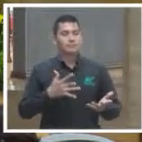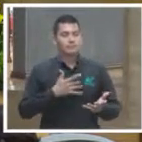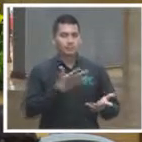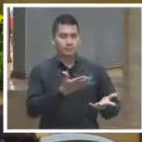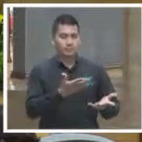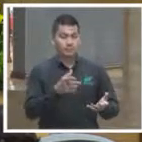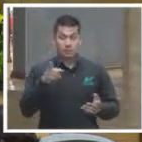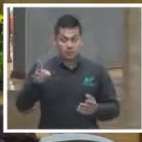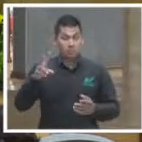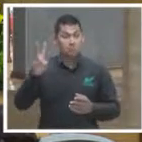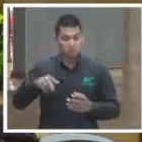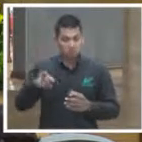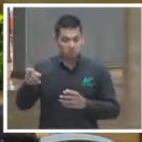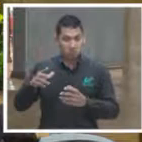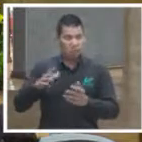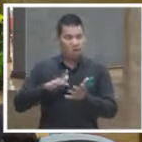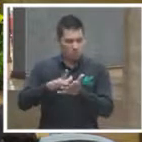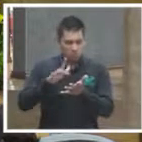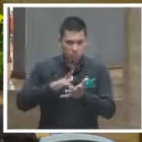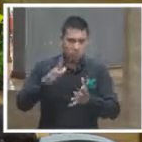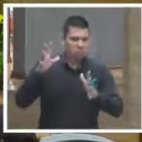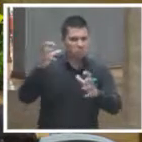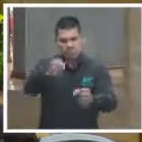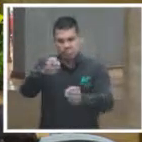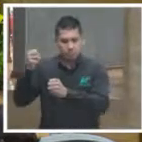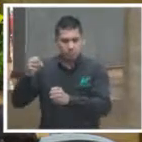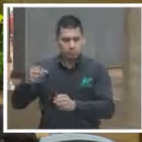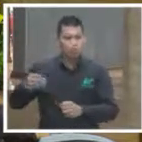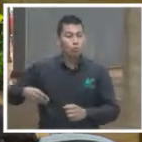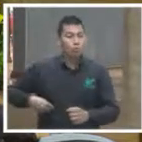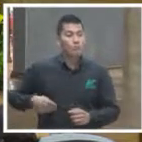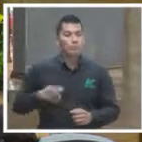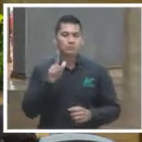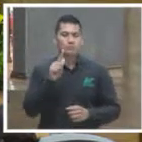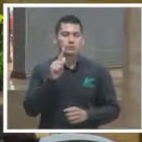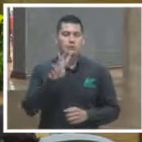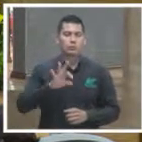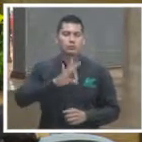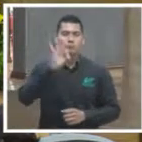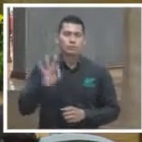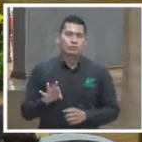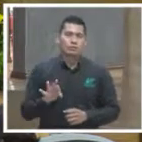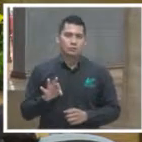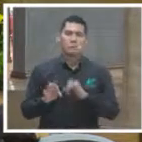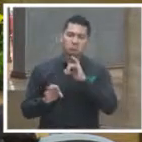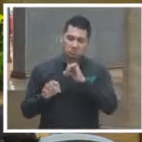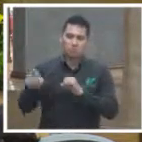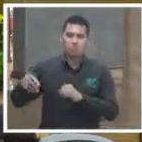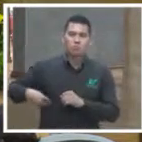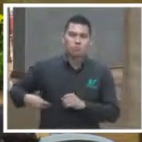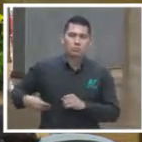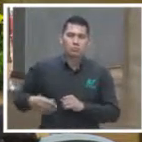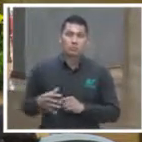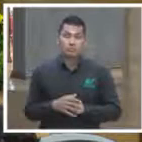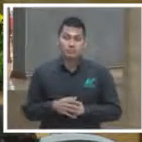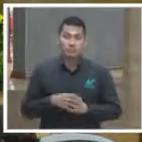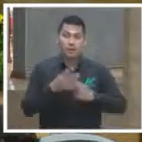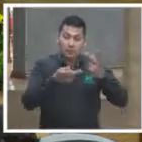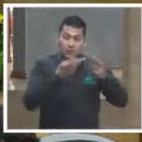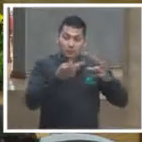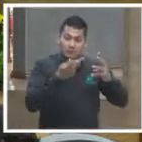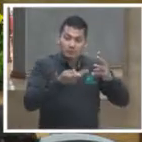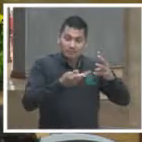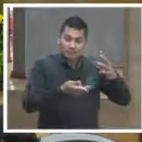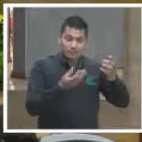participado en el secuestro? Culpable, 74% de los encuestados. Prácticamente todas las encuestas